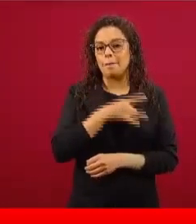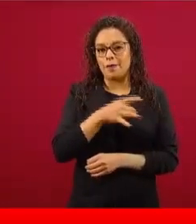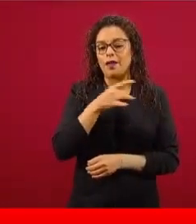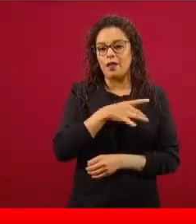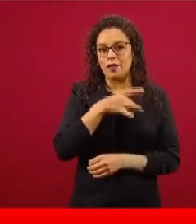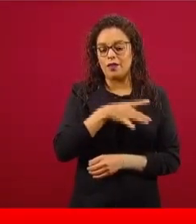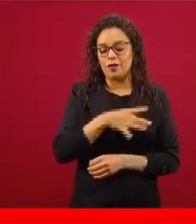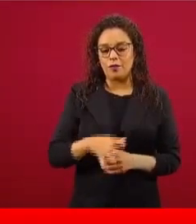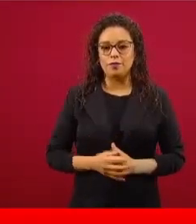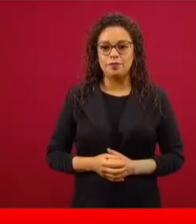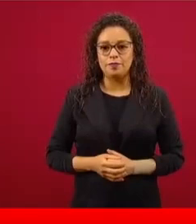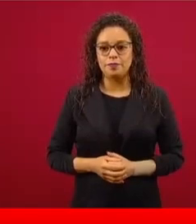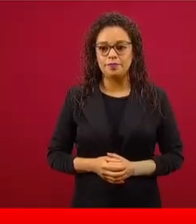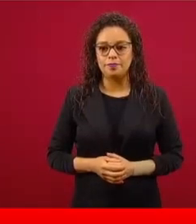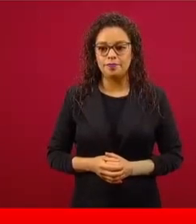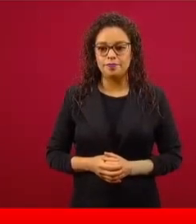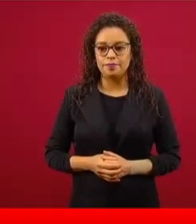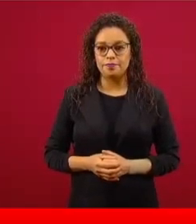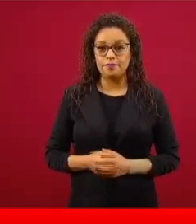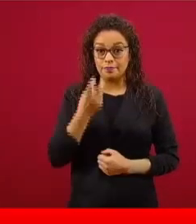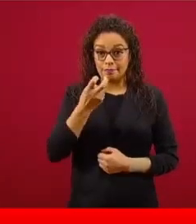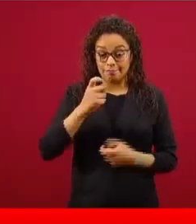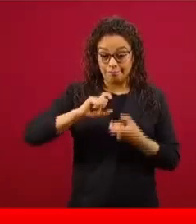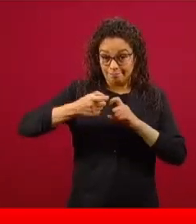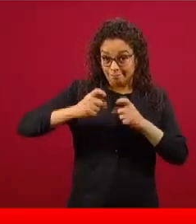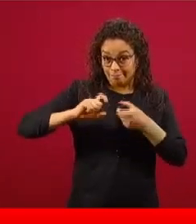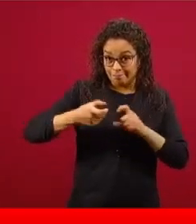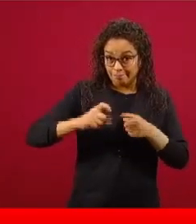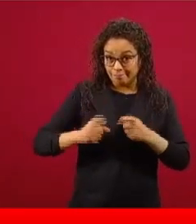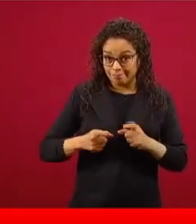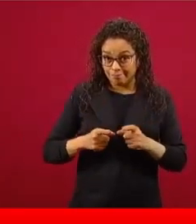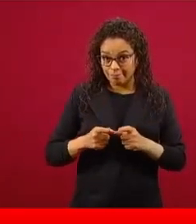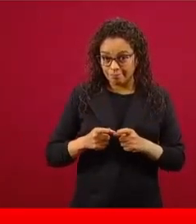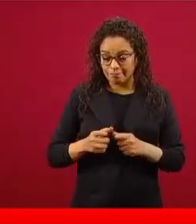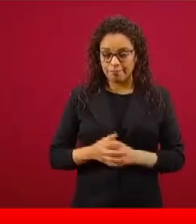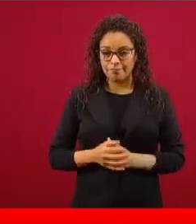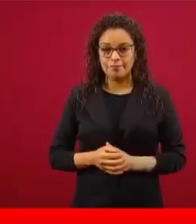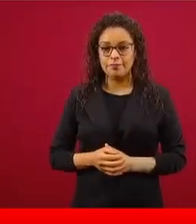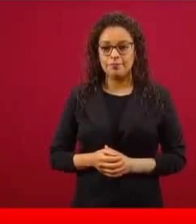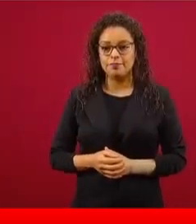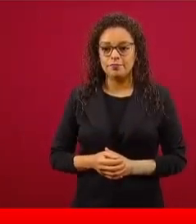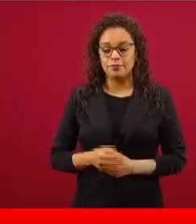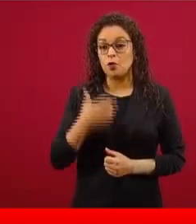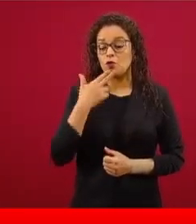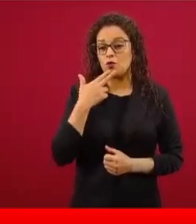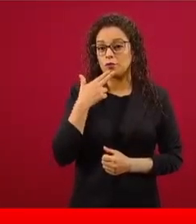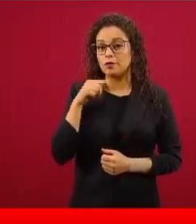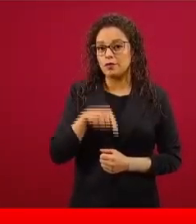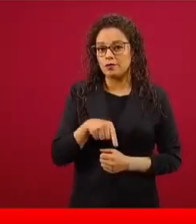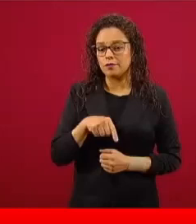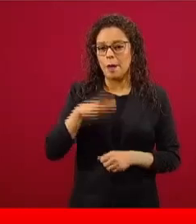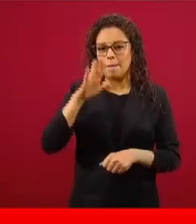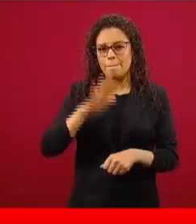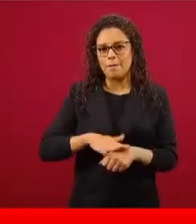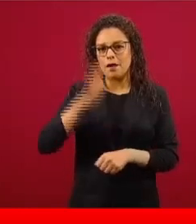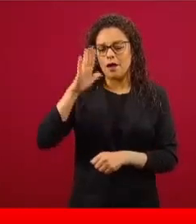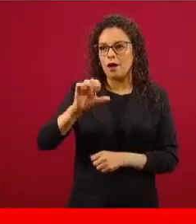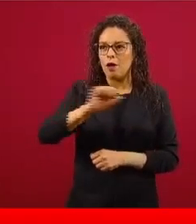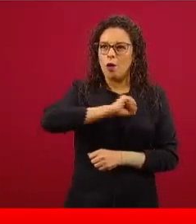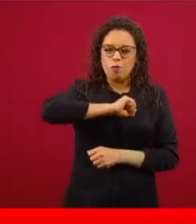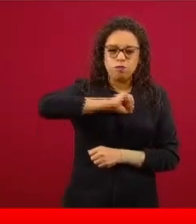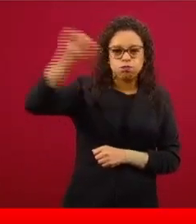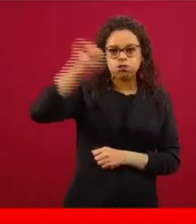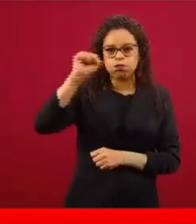Entonces, este uso del algoritmo es lo que está también potenciando la infodemia,